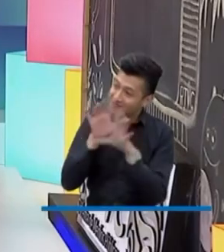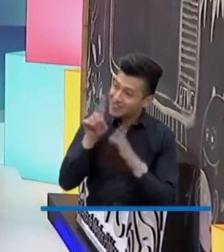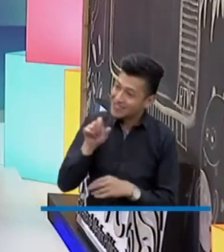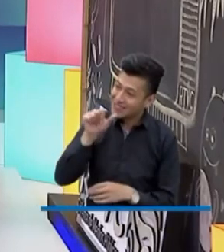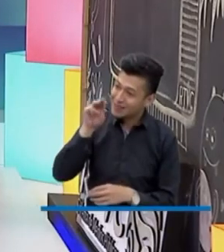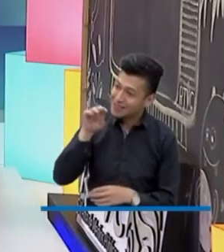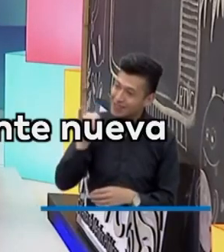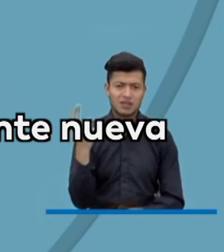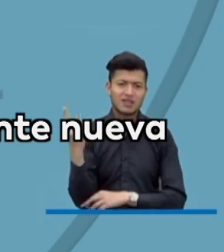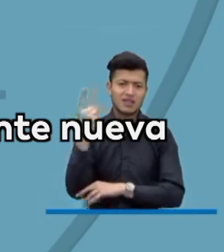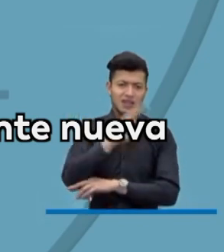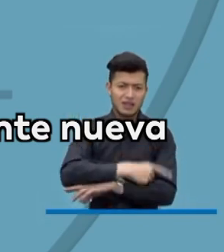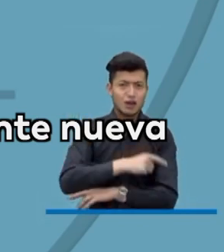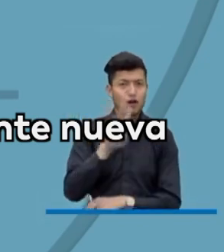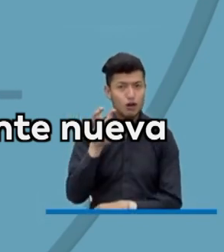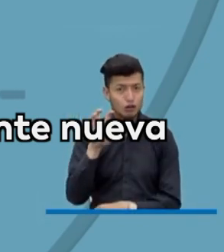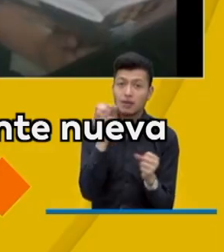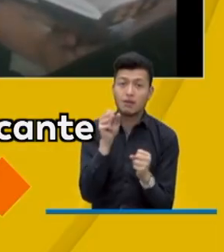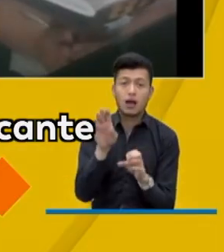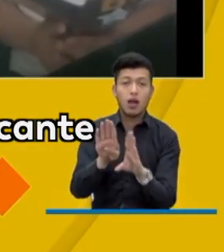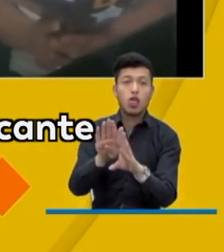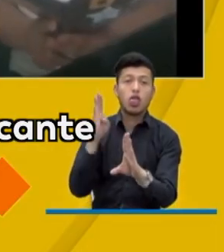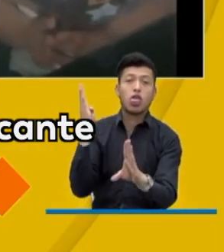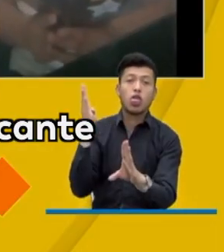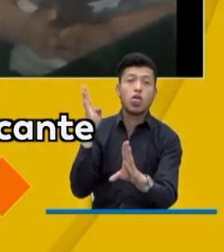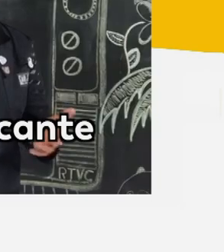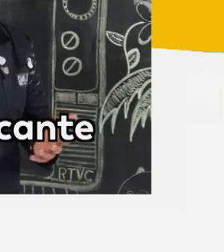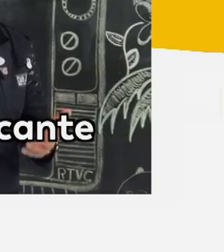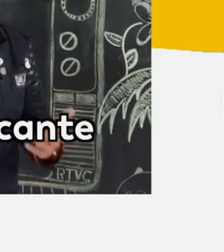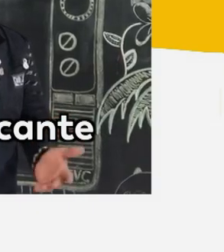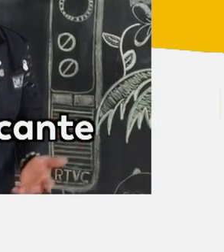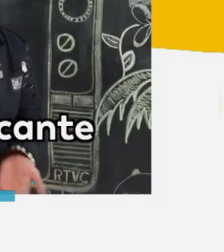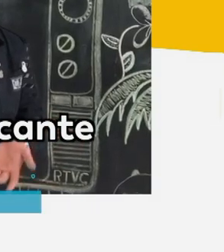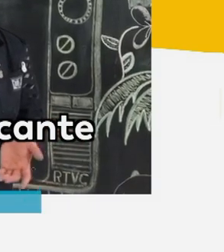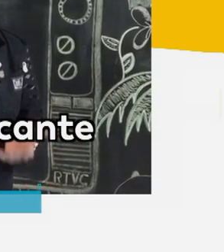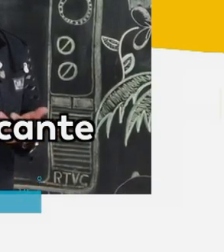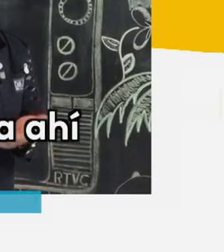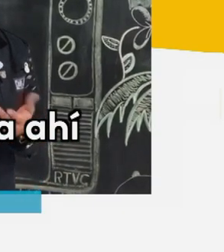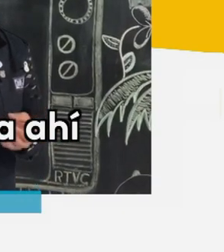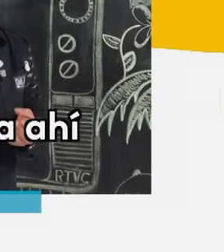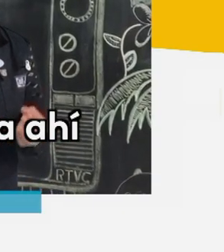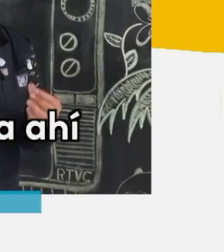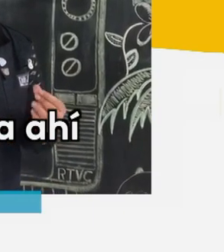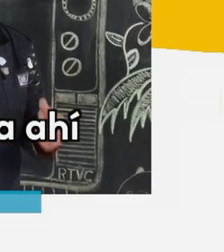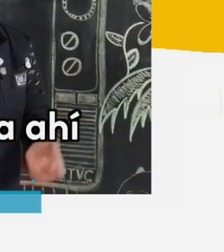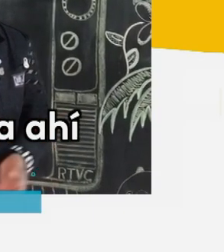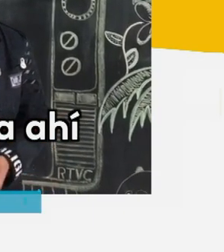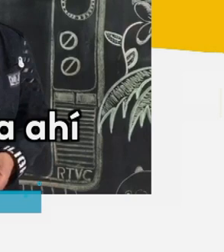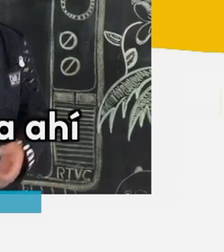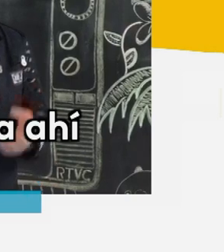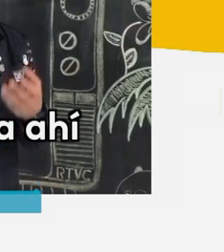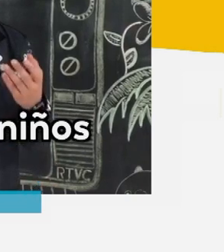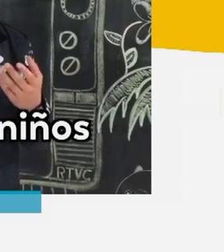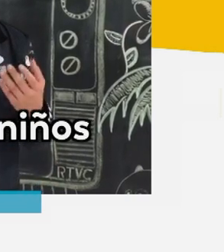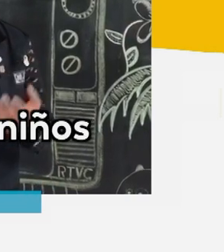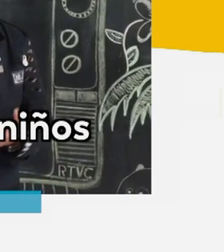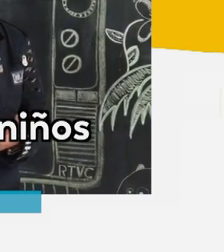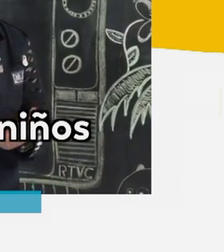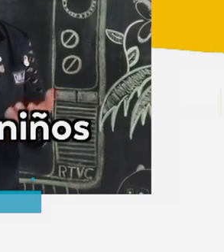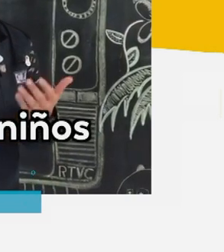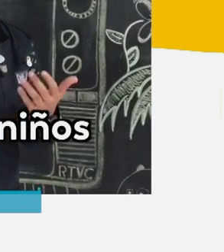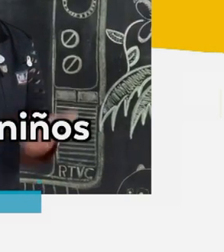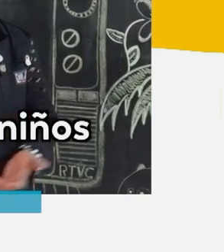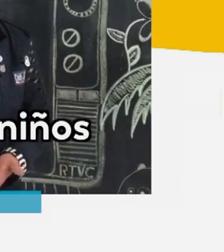Para mí, Profe en tu Casa ha sido una experiencia completamente nueva y ha sido tremendamente gratificante ver que sembramos una semillita y que estamos